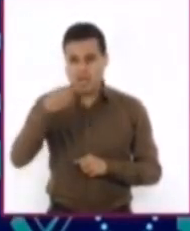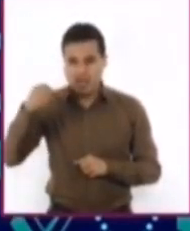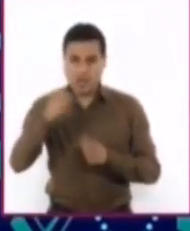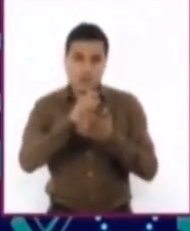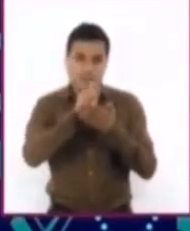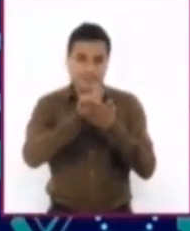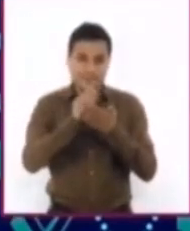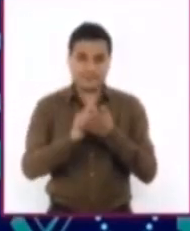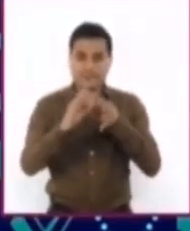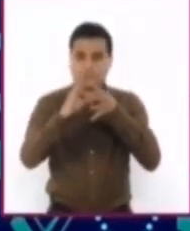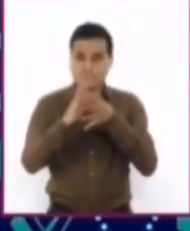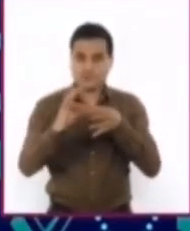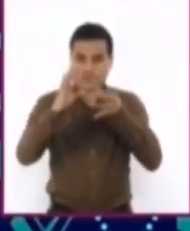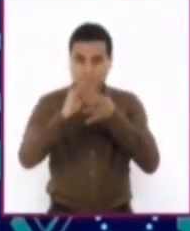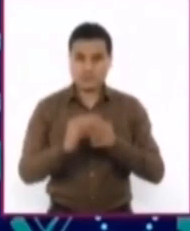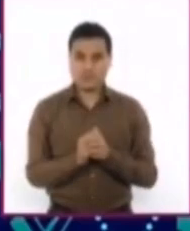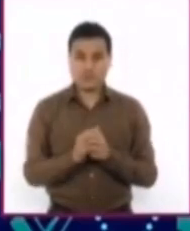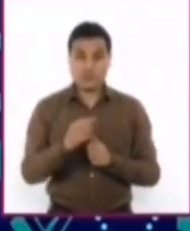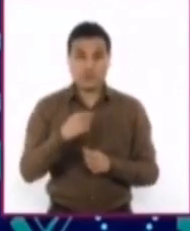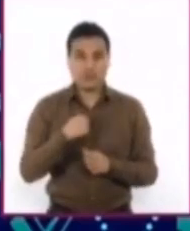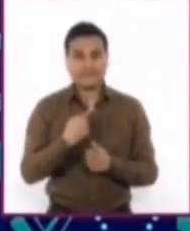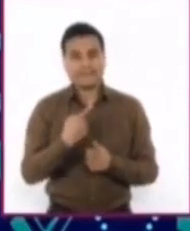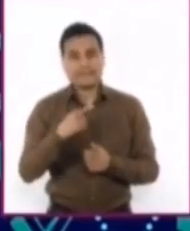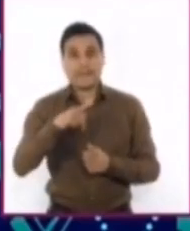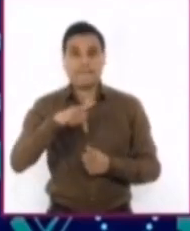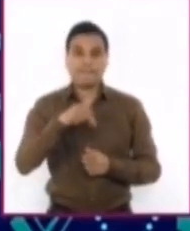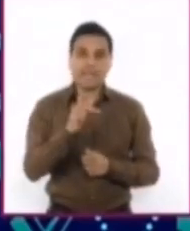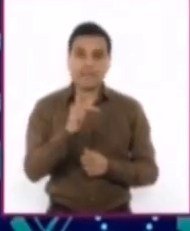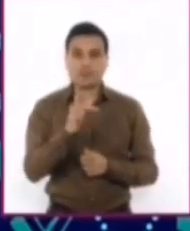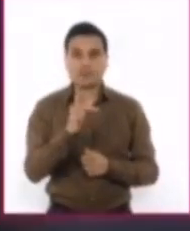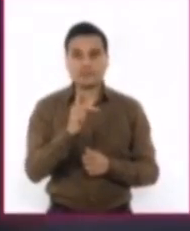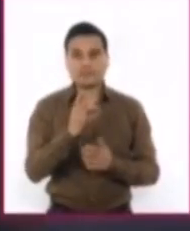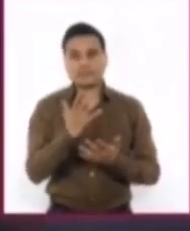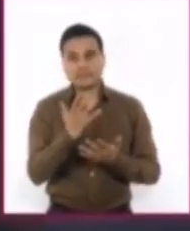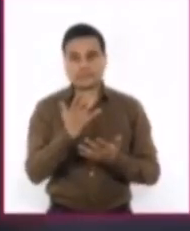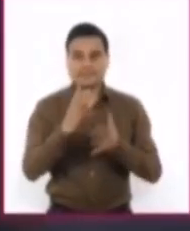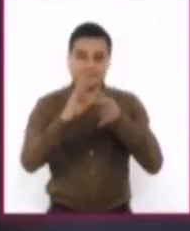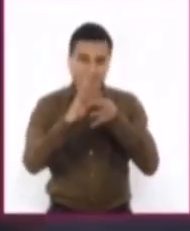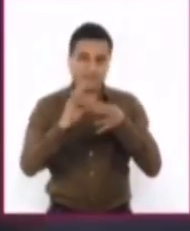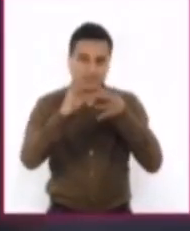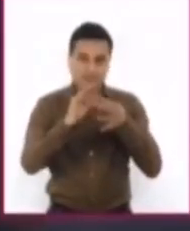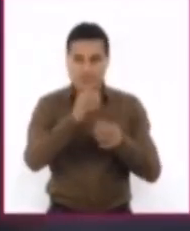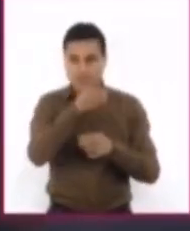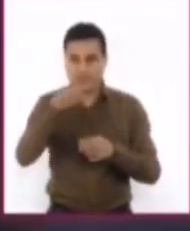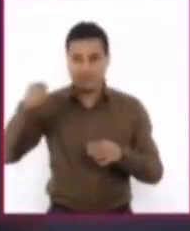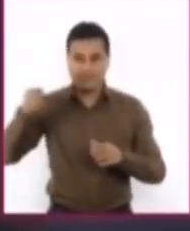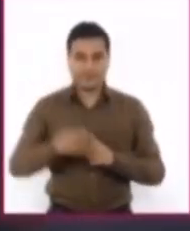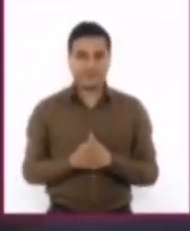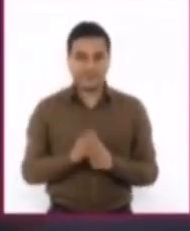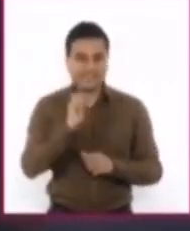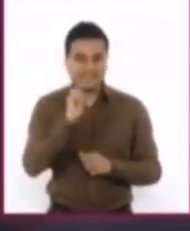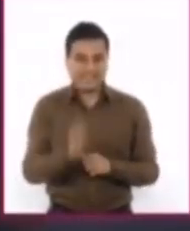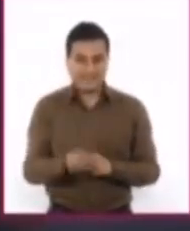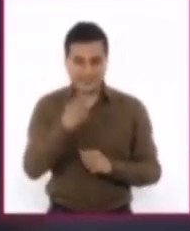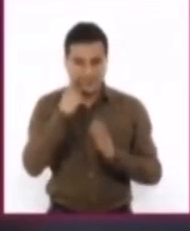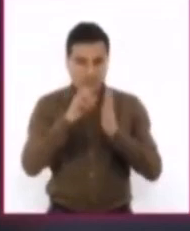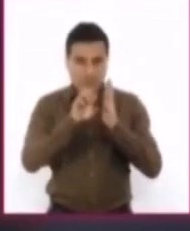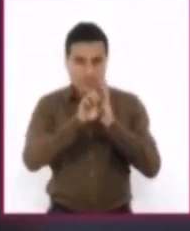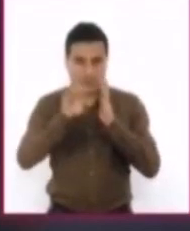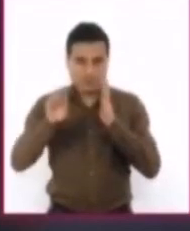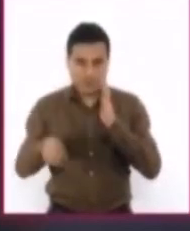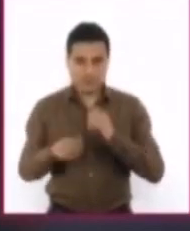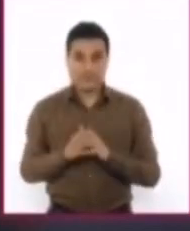u objeción sin que ello sea un impedimento. En otras palabras, cuando existe un argumento de